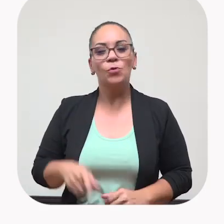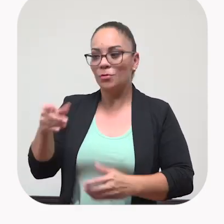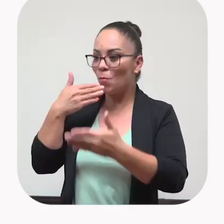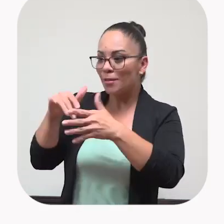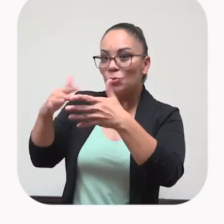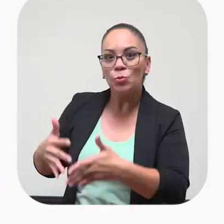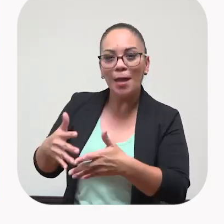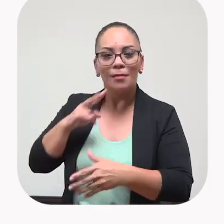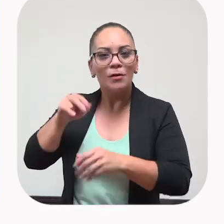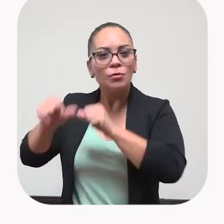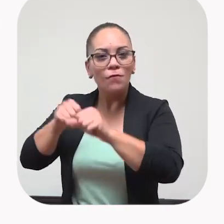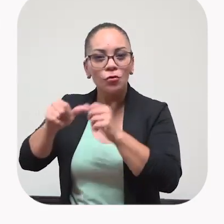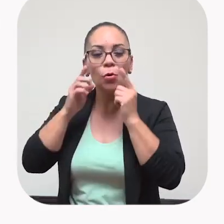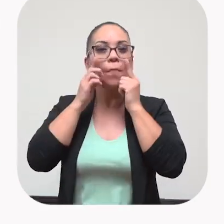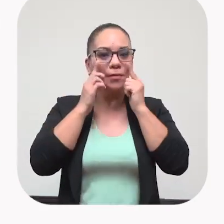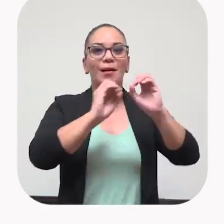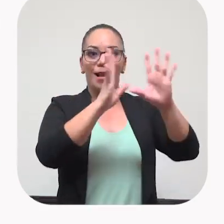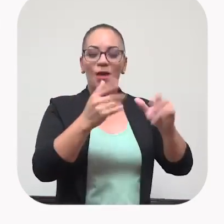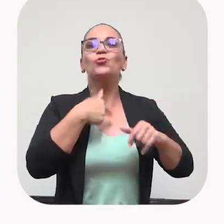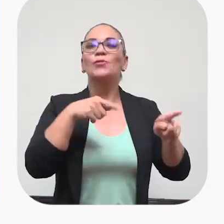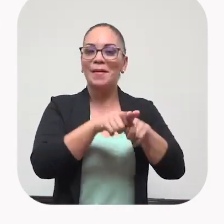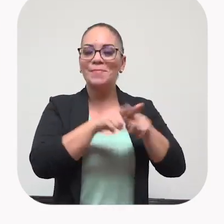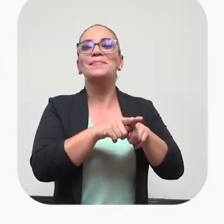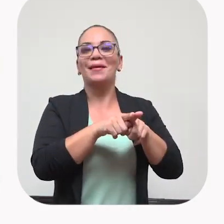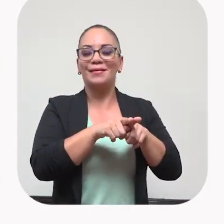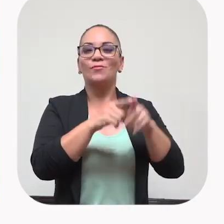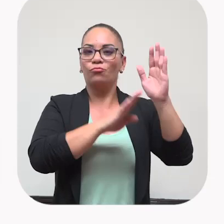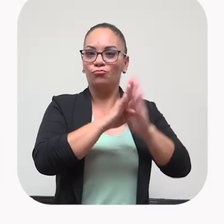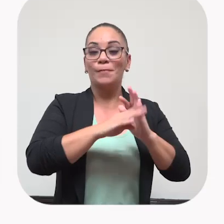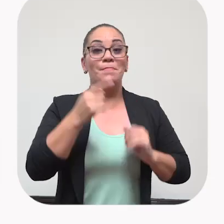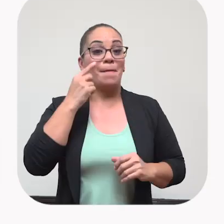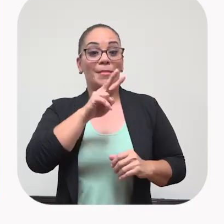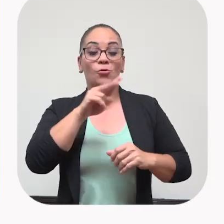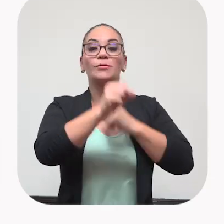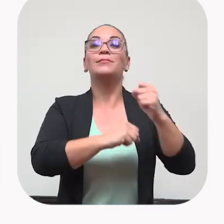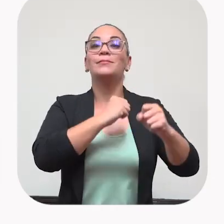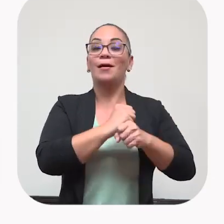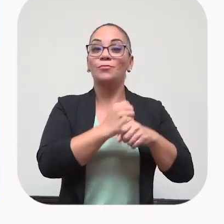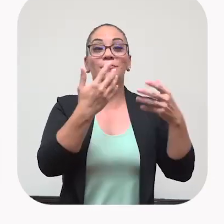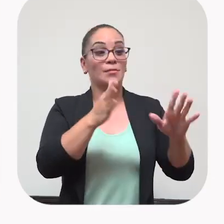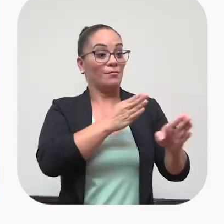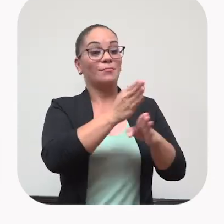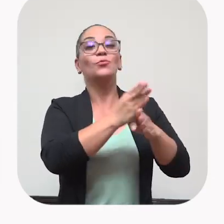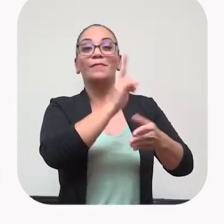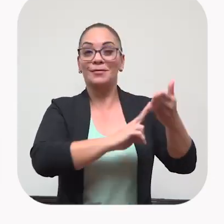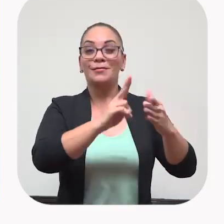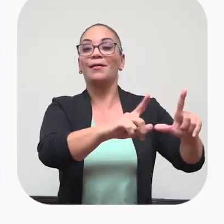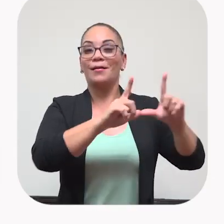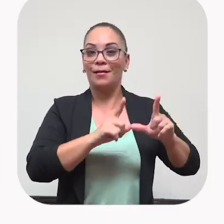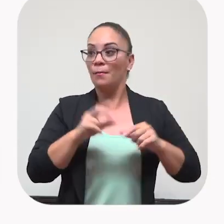¿Usted fue buen estudiante? ¿Ese esforzó? Logré, traté de sacar ya a los 22 años. Ya había logrado sacar mi carrera